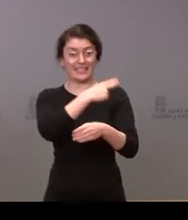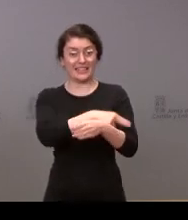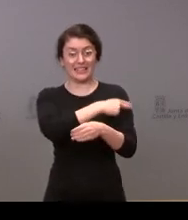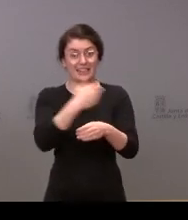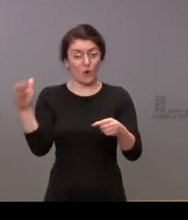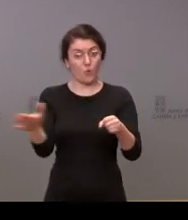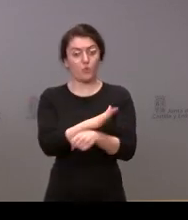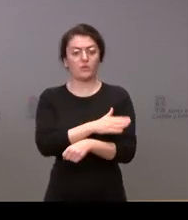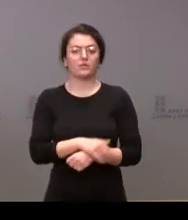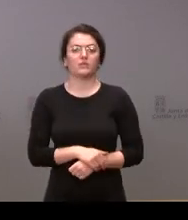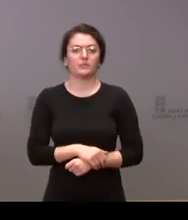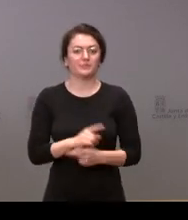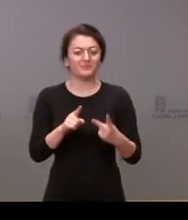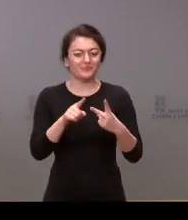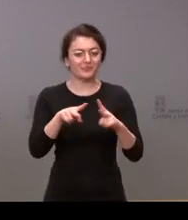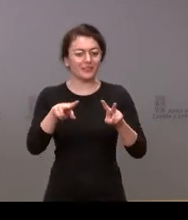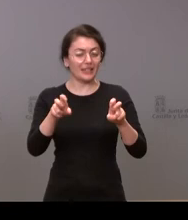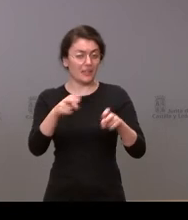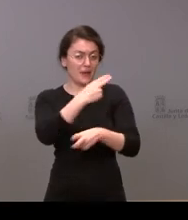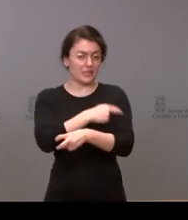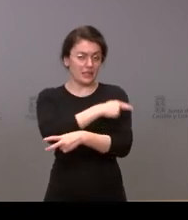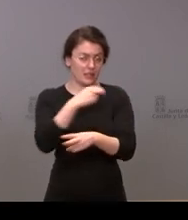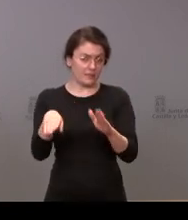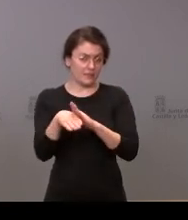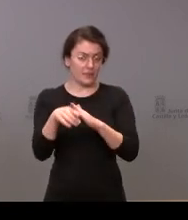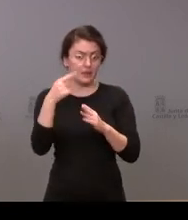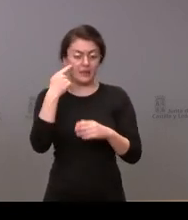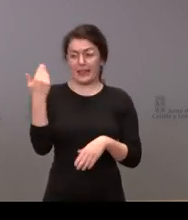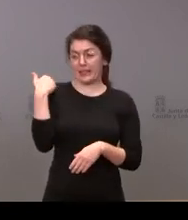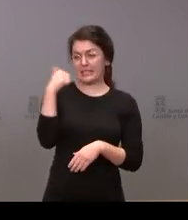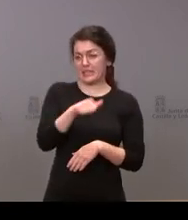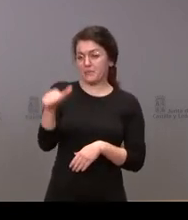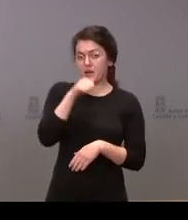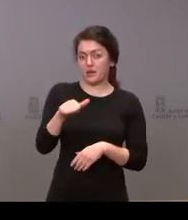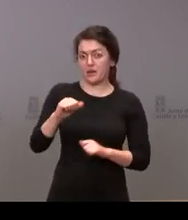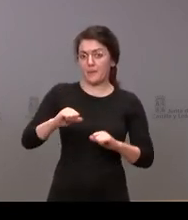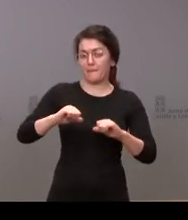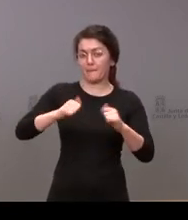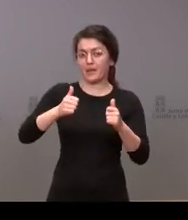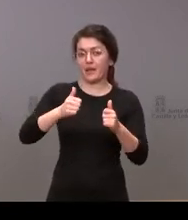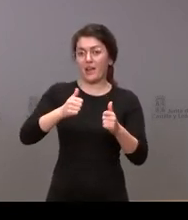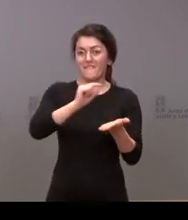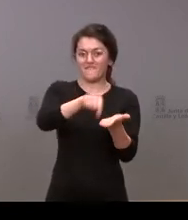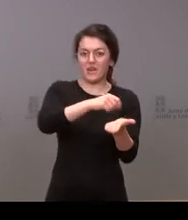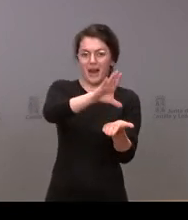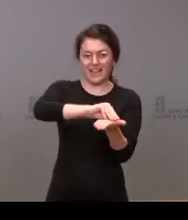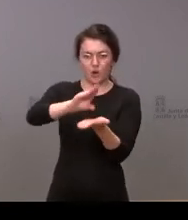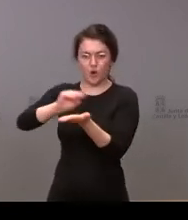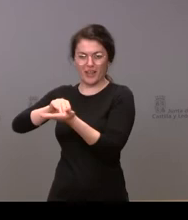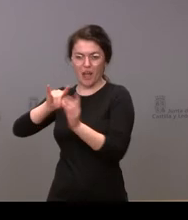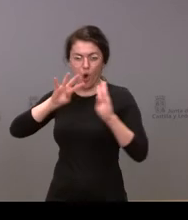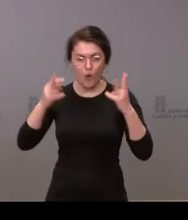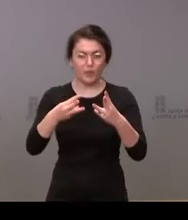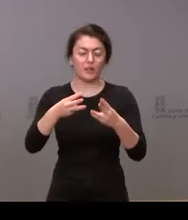seguir con Sanidad hace unas semanas iniciaba una recogida de firmas online para preguntar a la Junta por qué